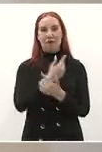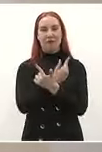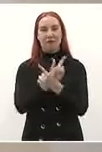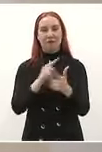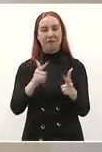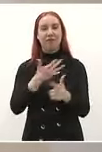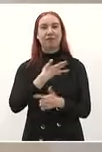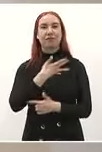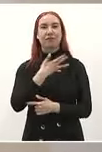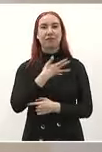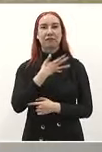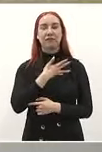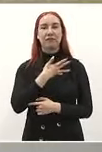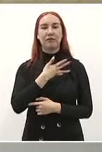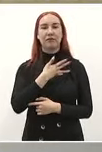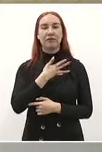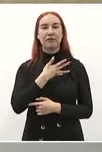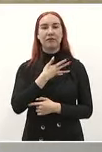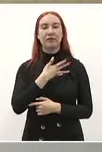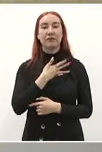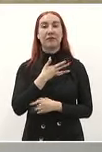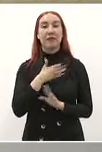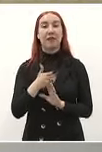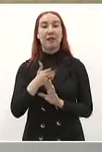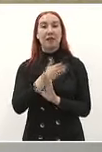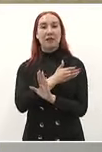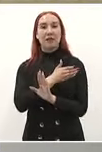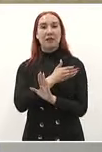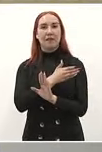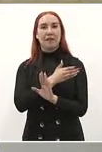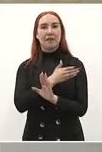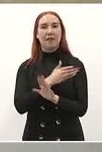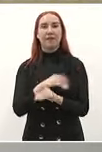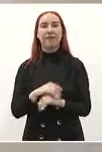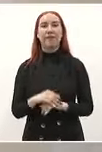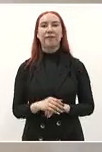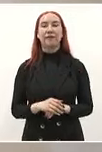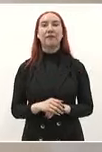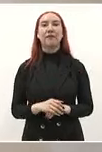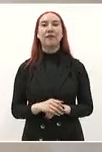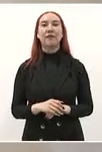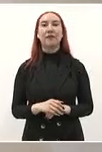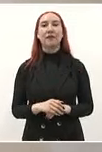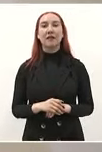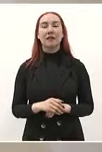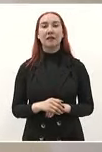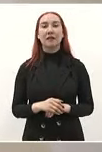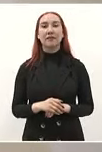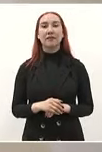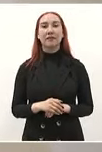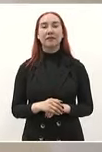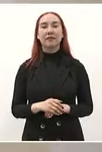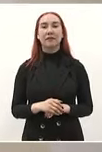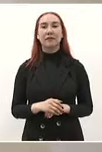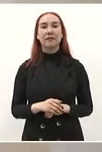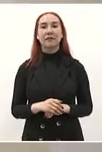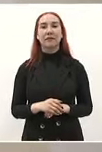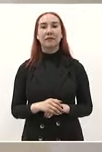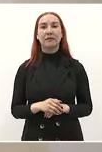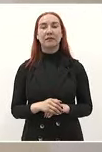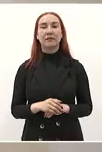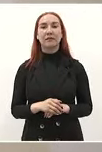y antes de terminar un aplauso para